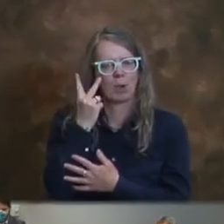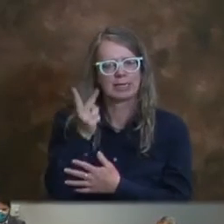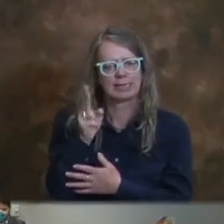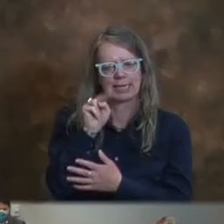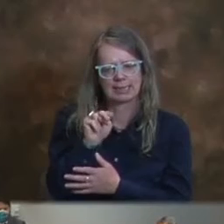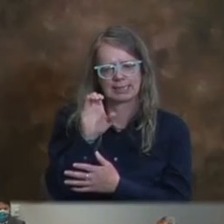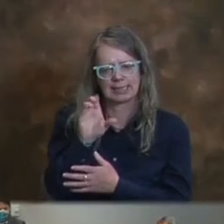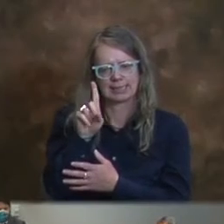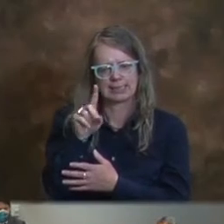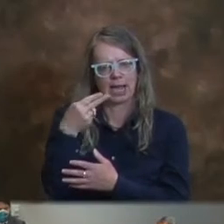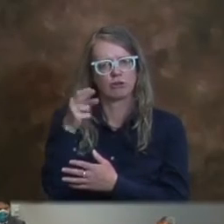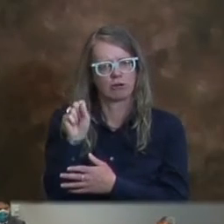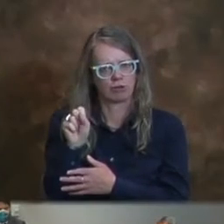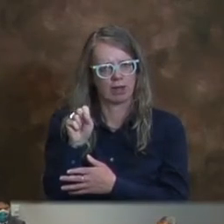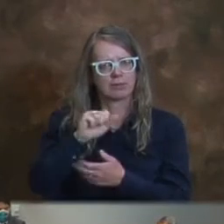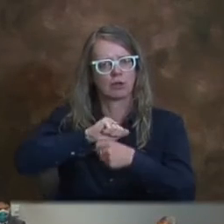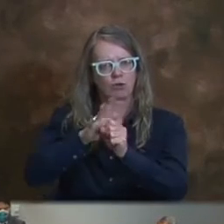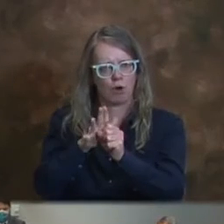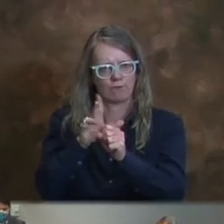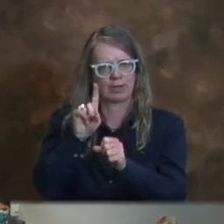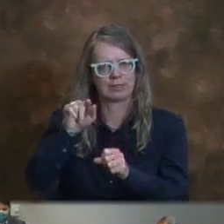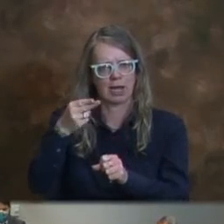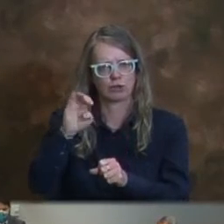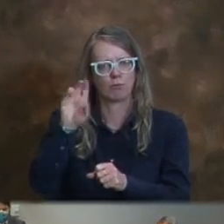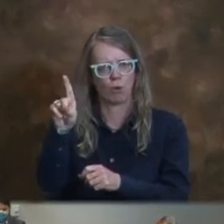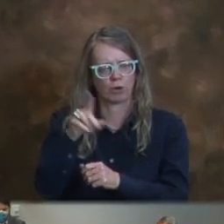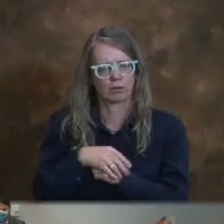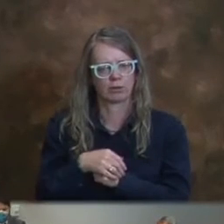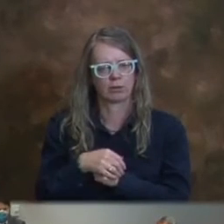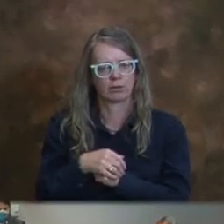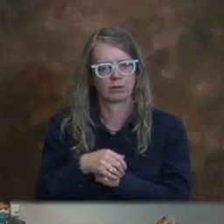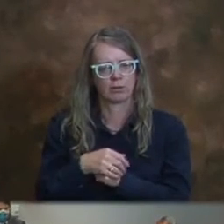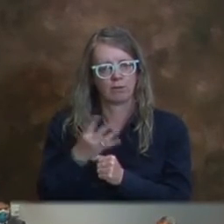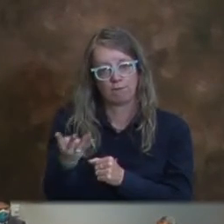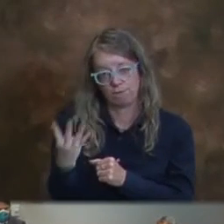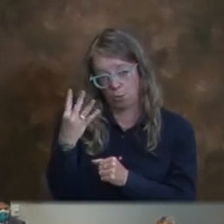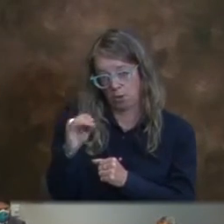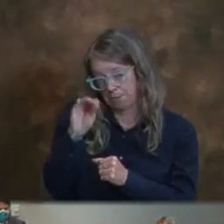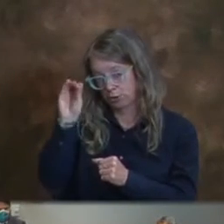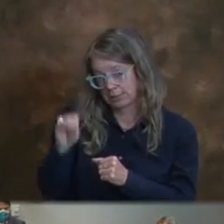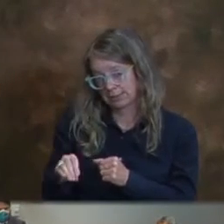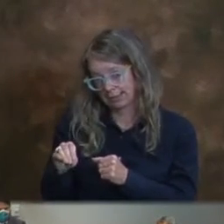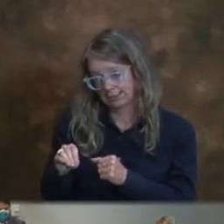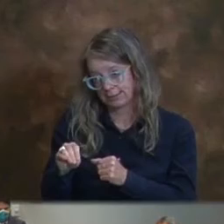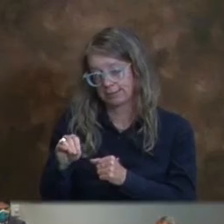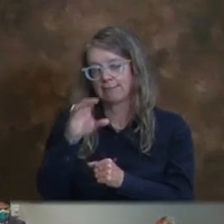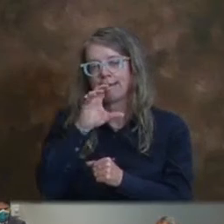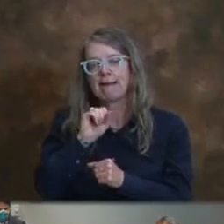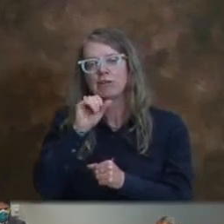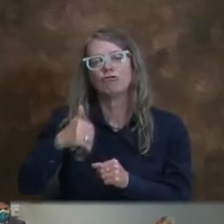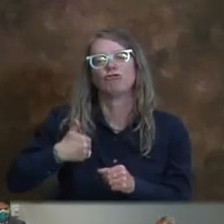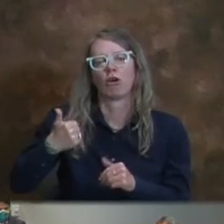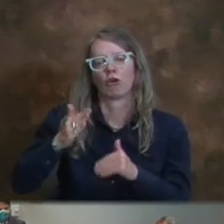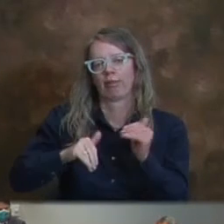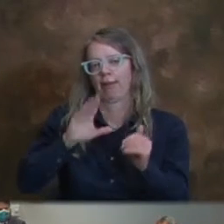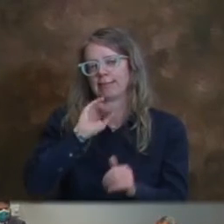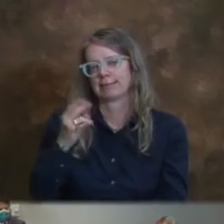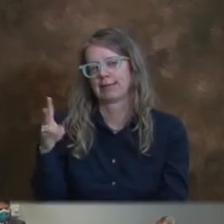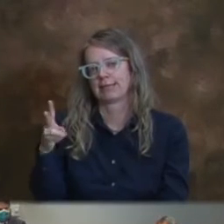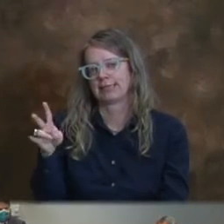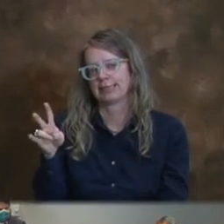en el dashboard que 4% de las hospitalizaciones son de menores de 17 años.